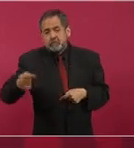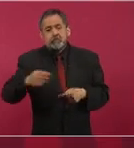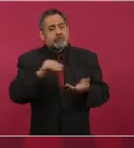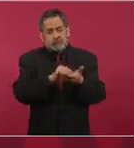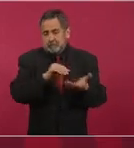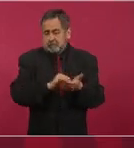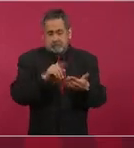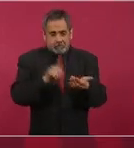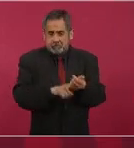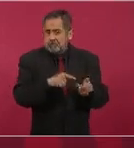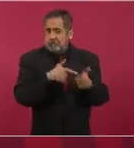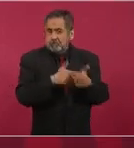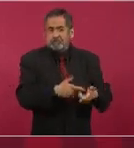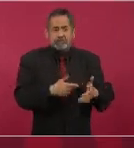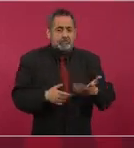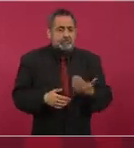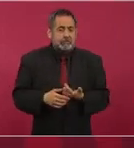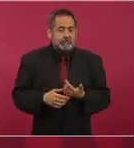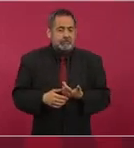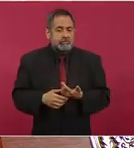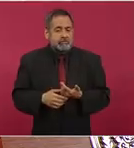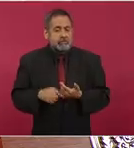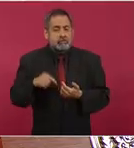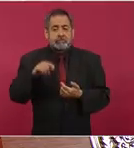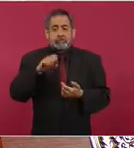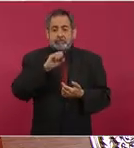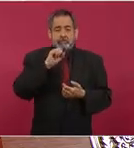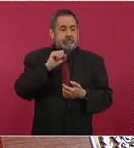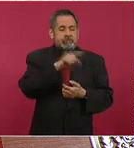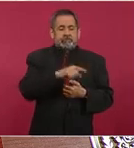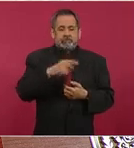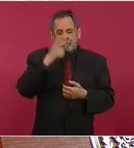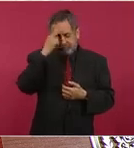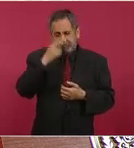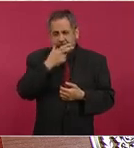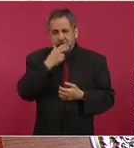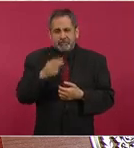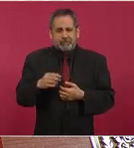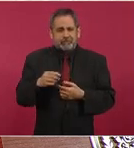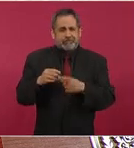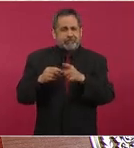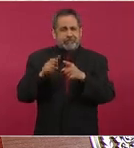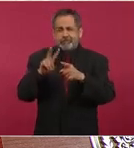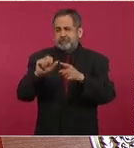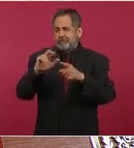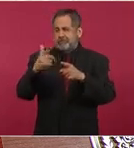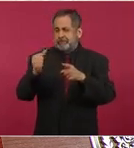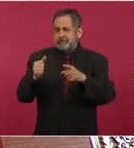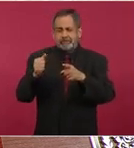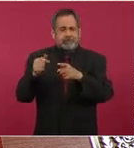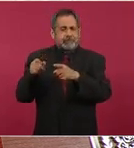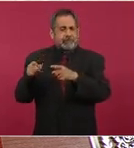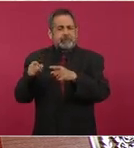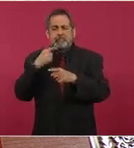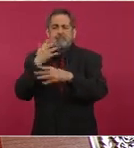era en palabras de Vargas Llosa, aunque ya lo había dicho antes.